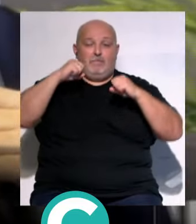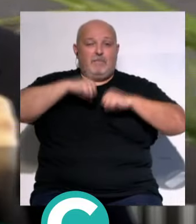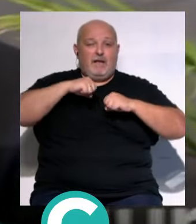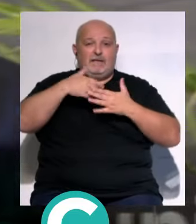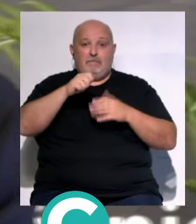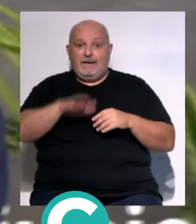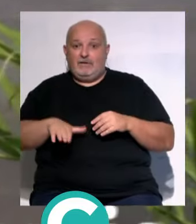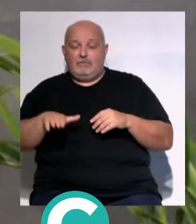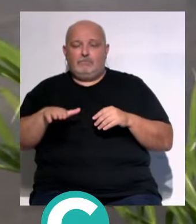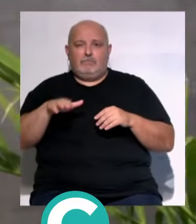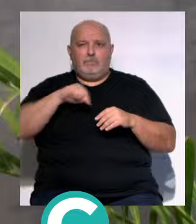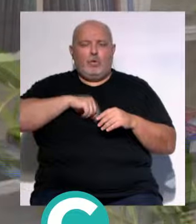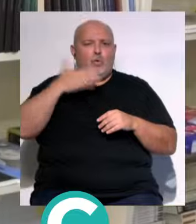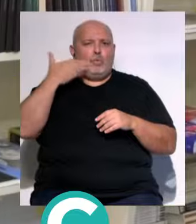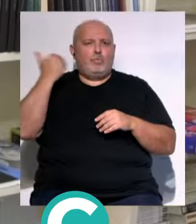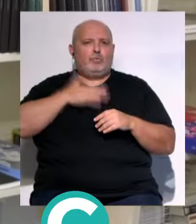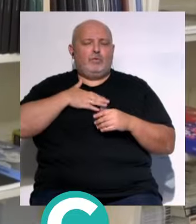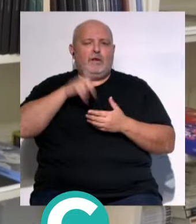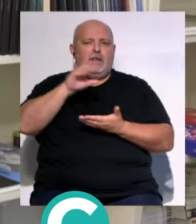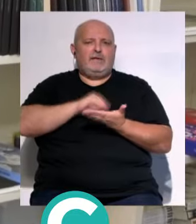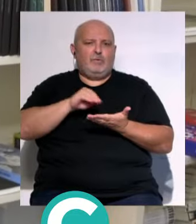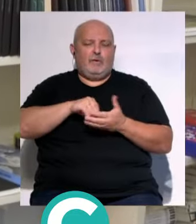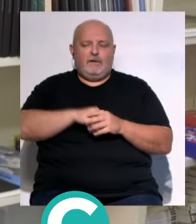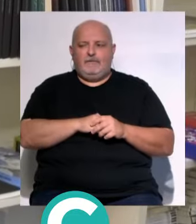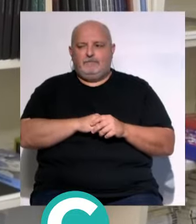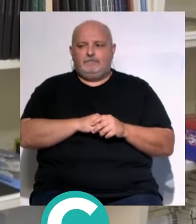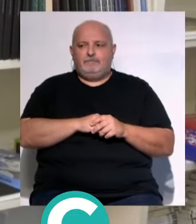hasta el más pequeño... ...estén orgullosos de la literatura.